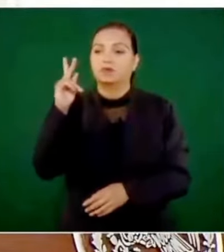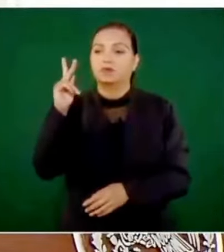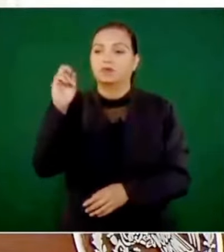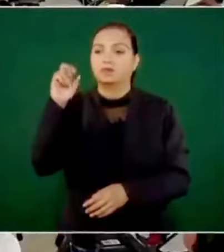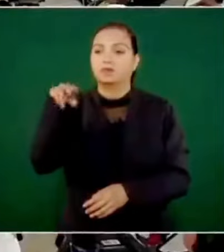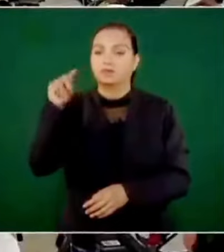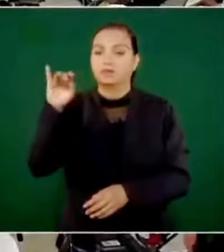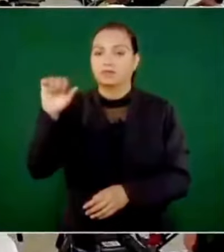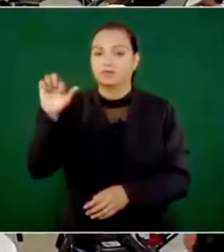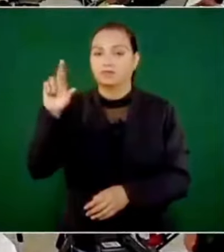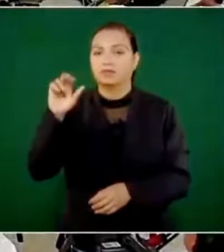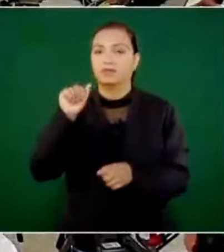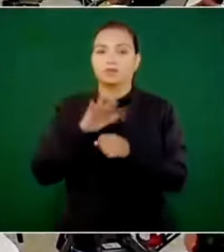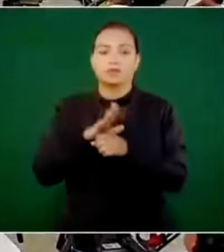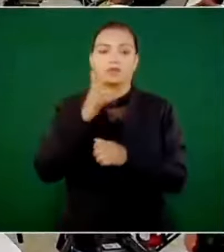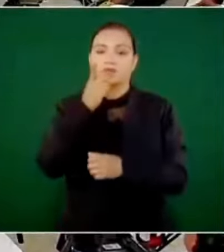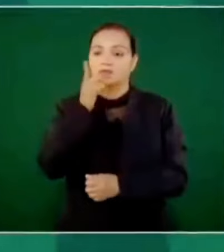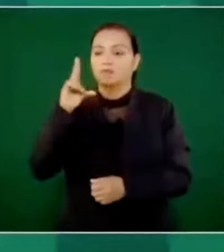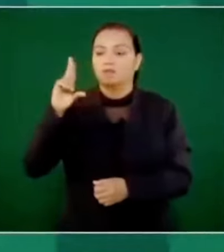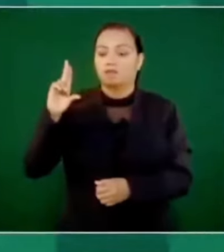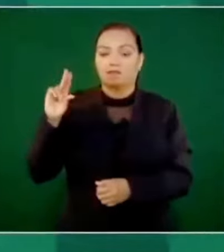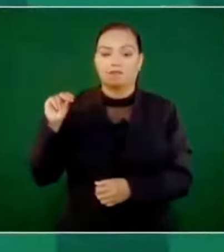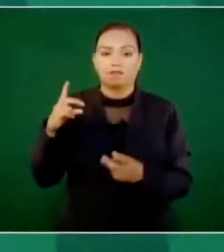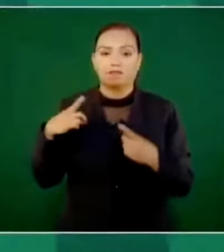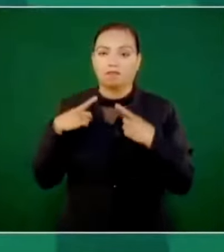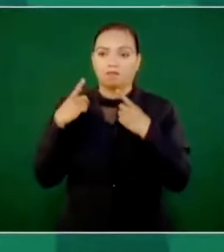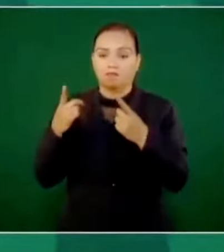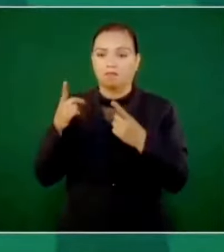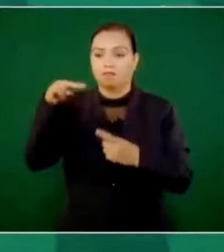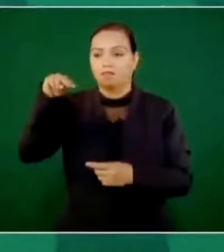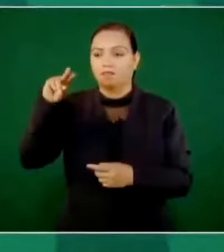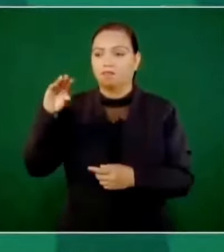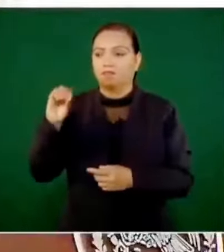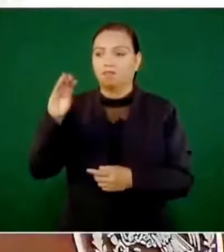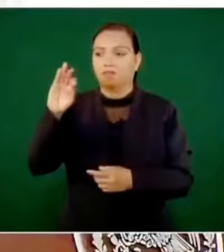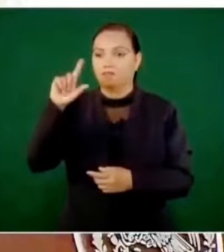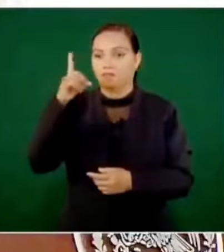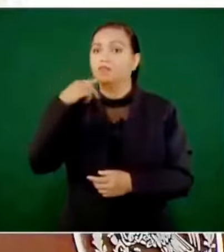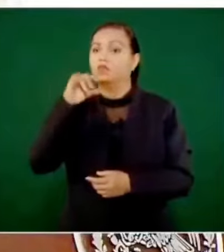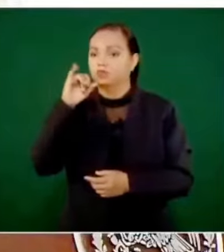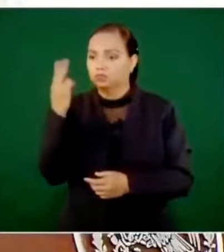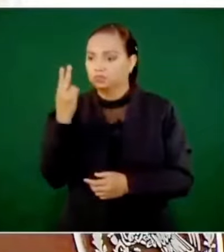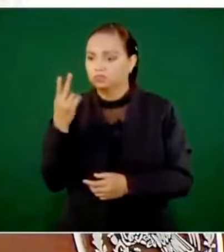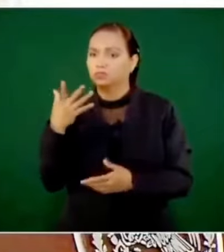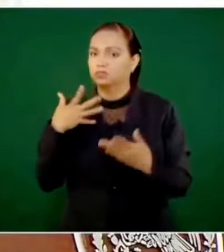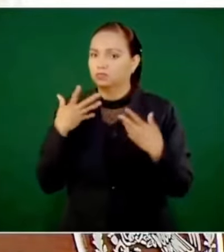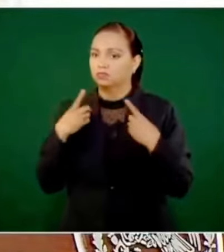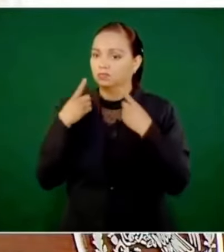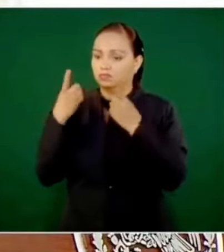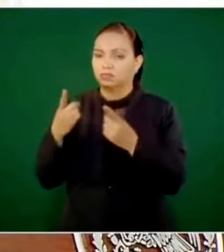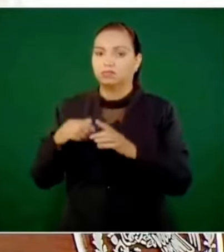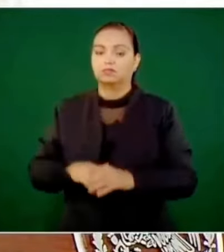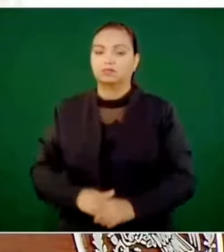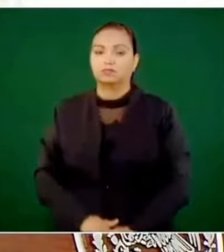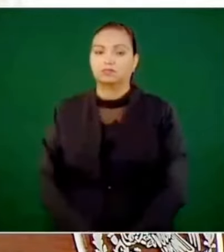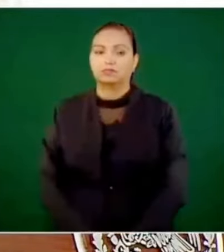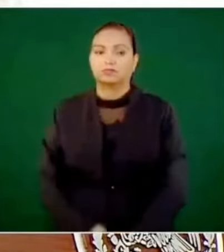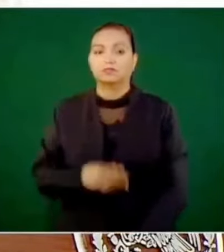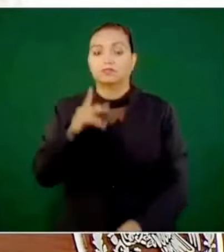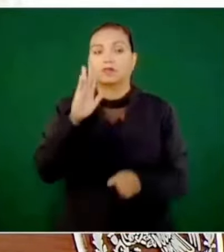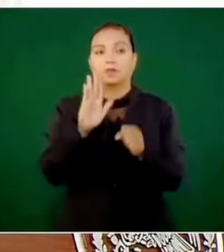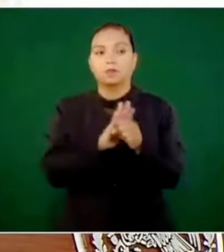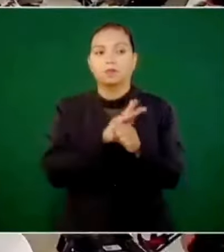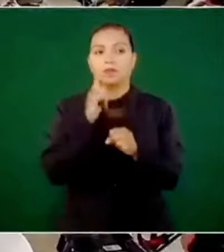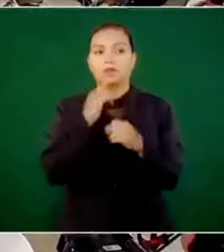le negaron el Nobel y debió ser Nobel, pero porque